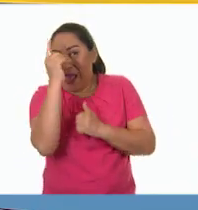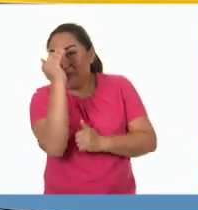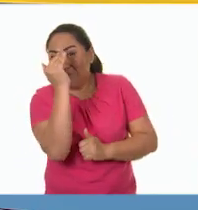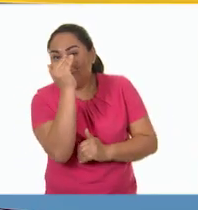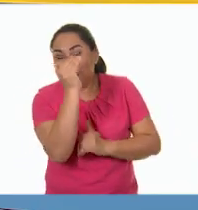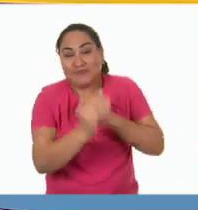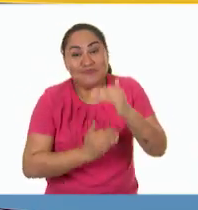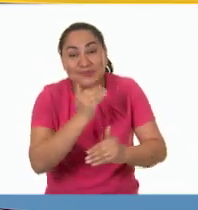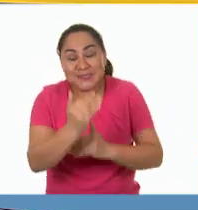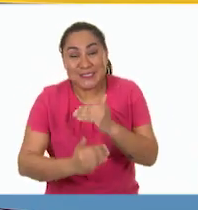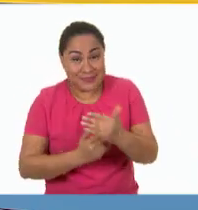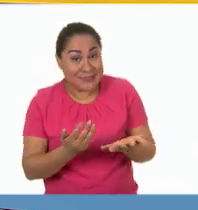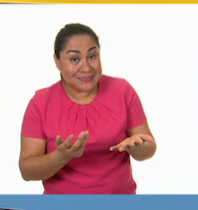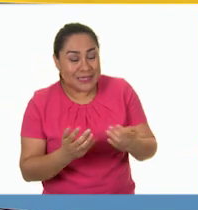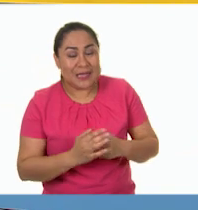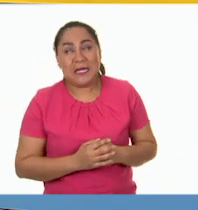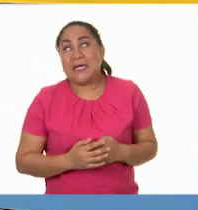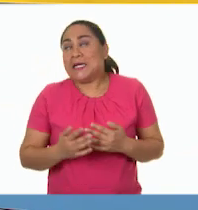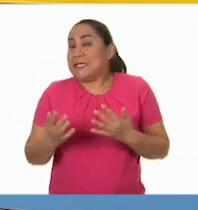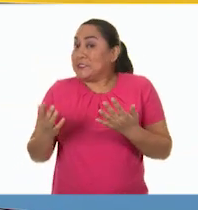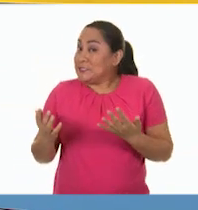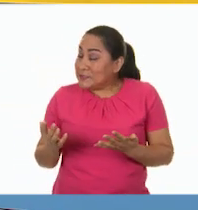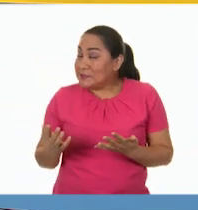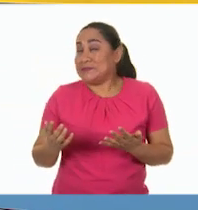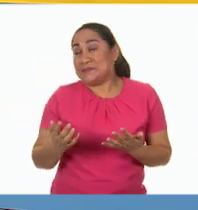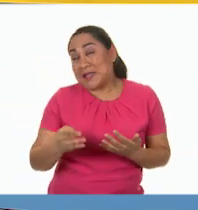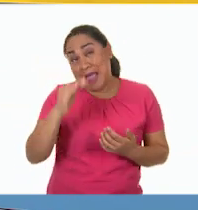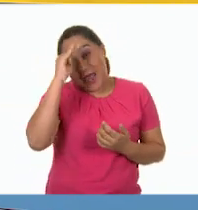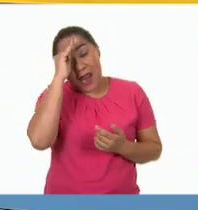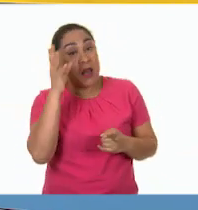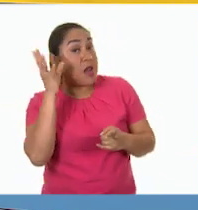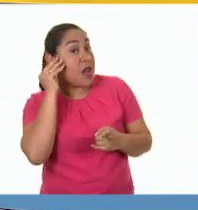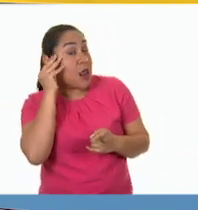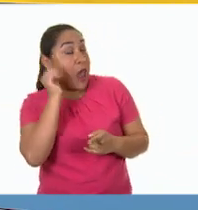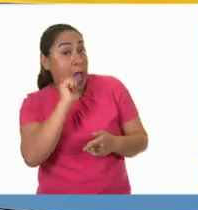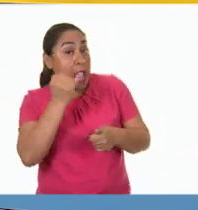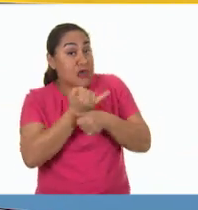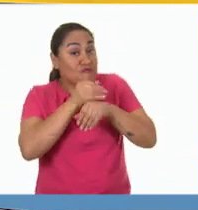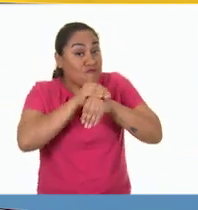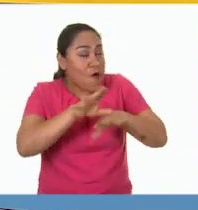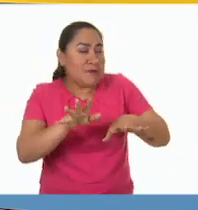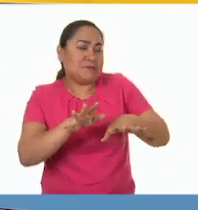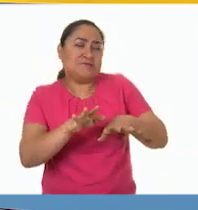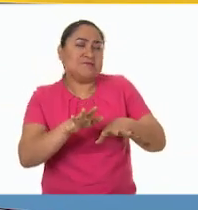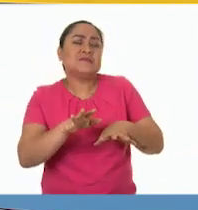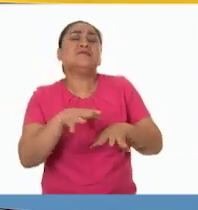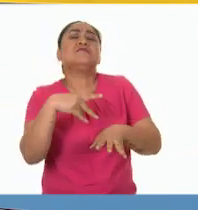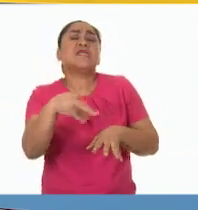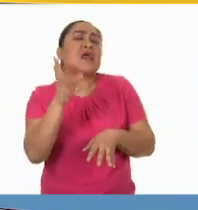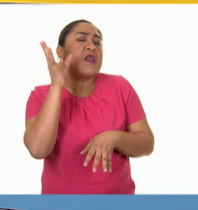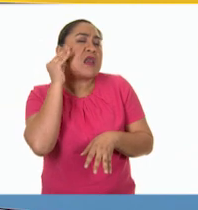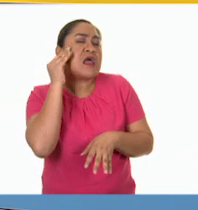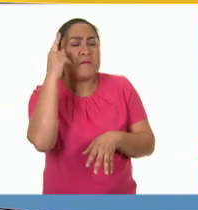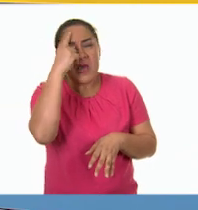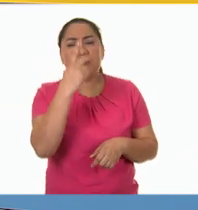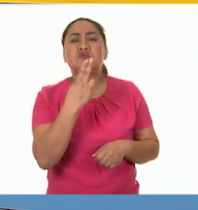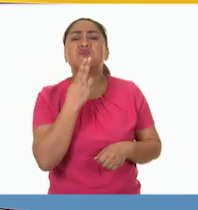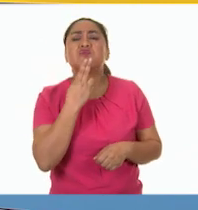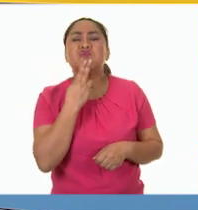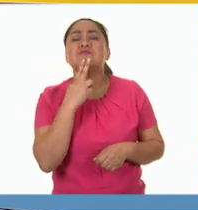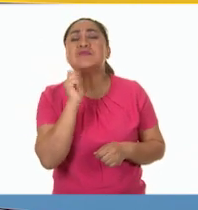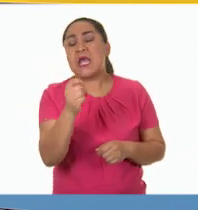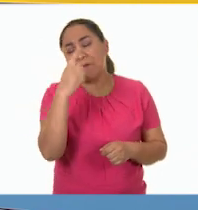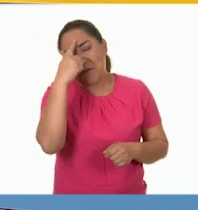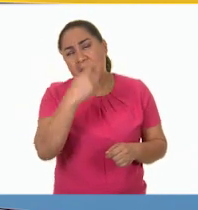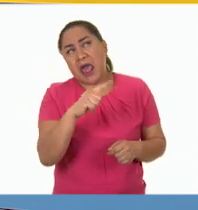hay que decir que no todo en la radio era informativo, porque una parte importante de su programación cumplía una función de